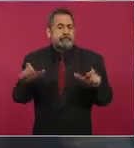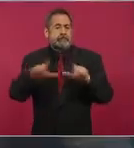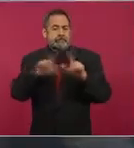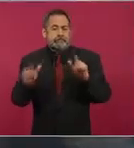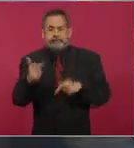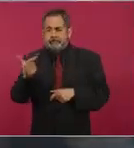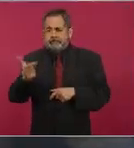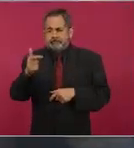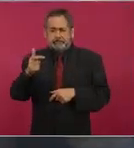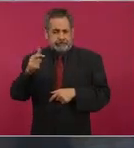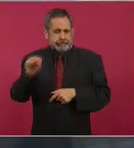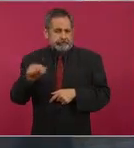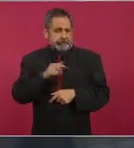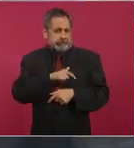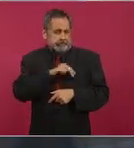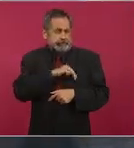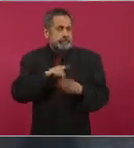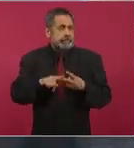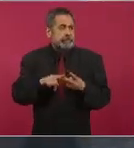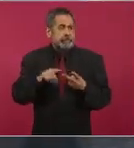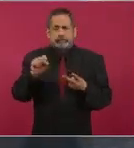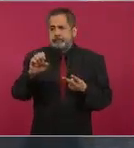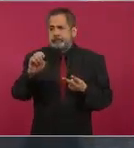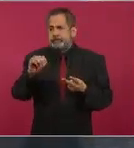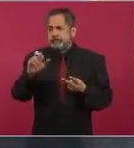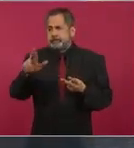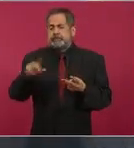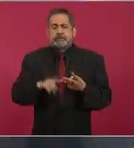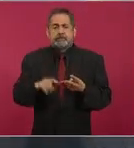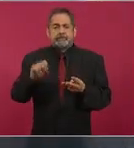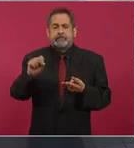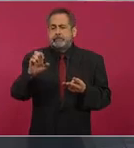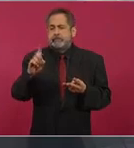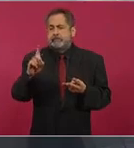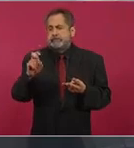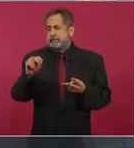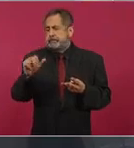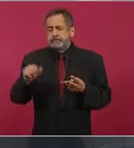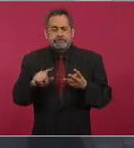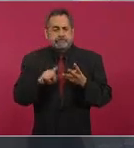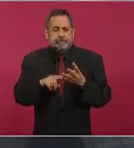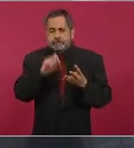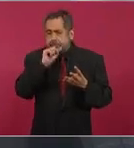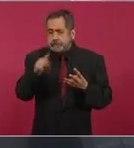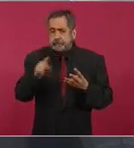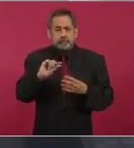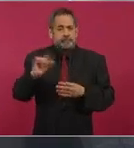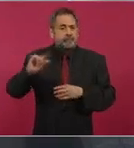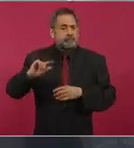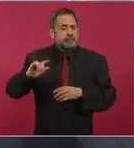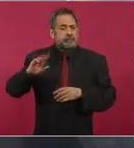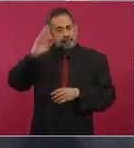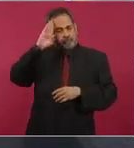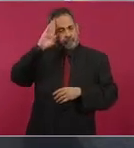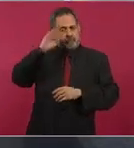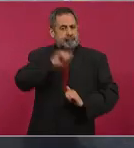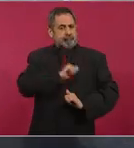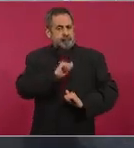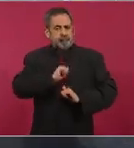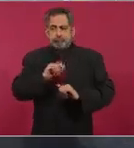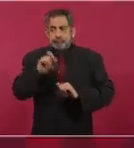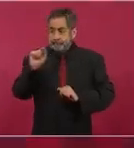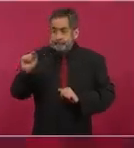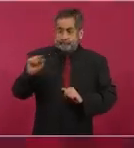Secretaría de Marina, la Secretaría de la Defensa. Agradecerle a los oficiales, a los soldados,